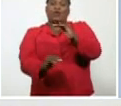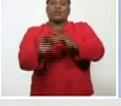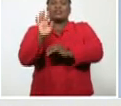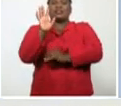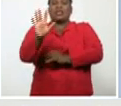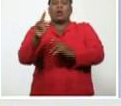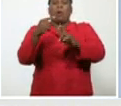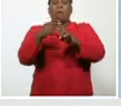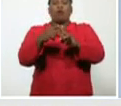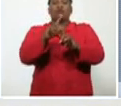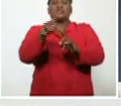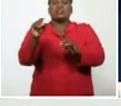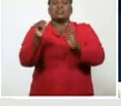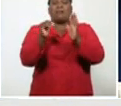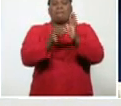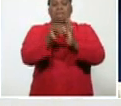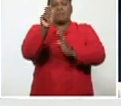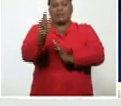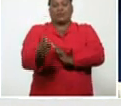habitantes. Ahora,